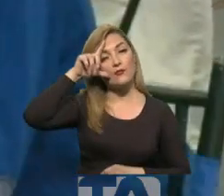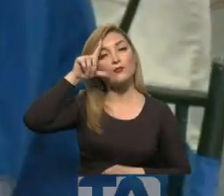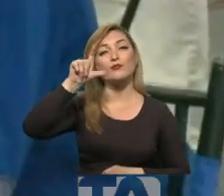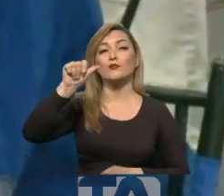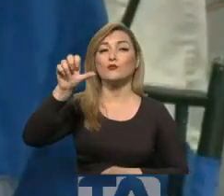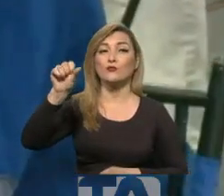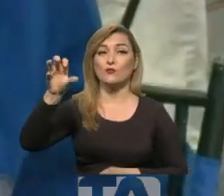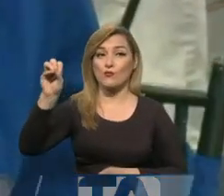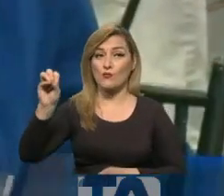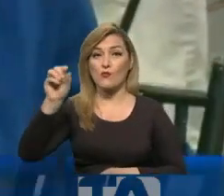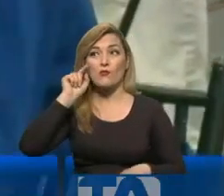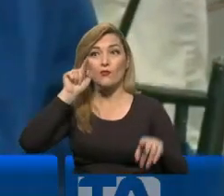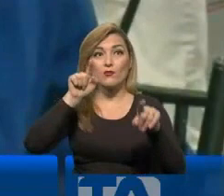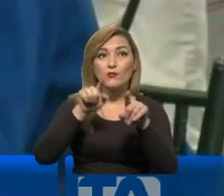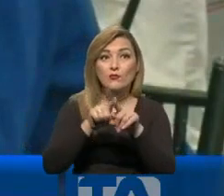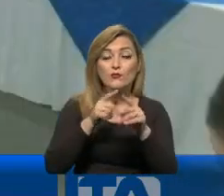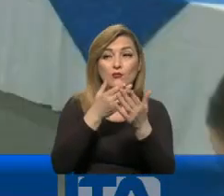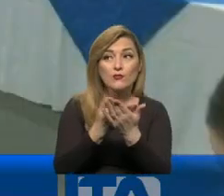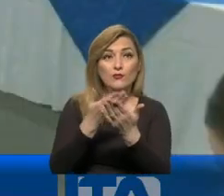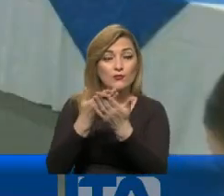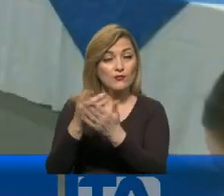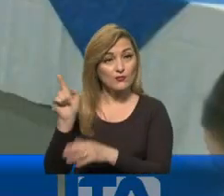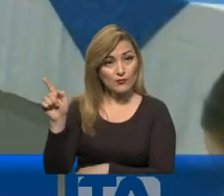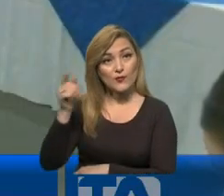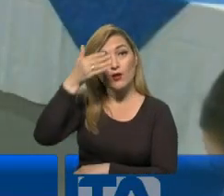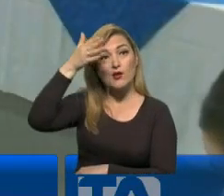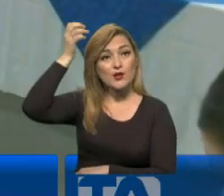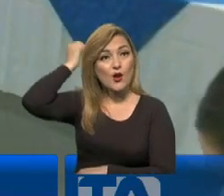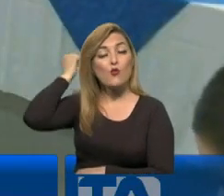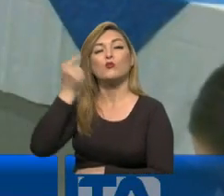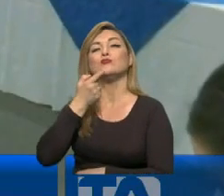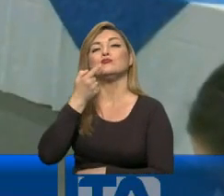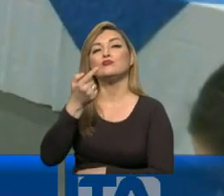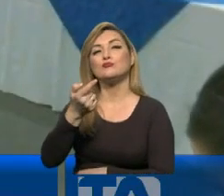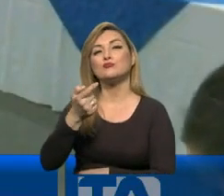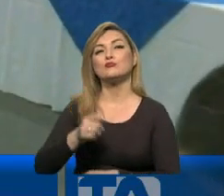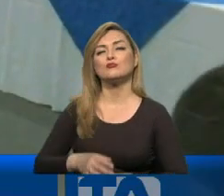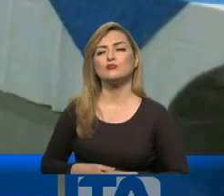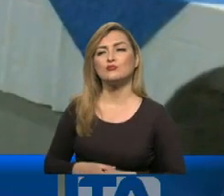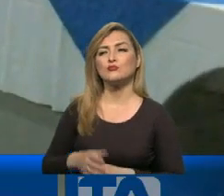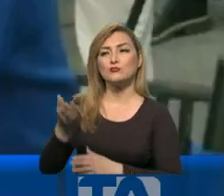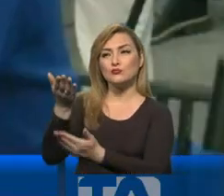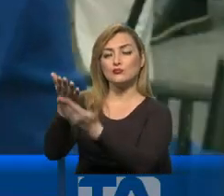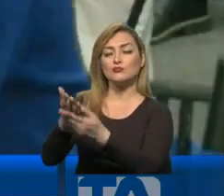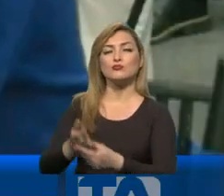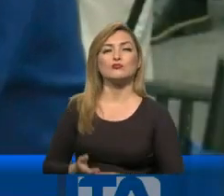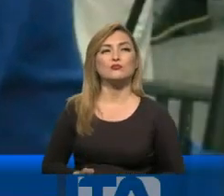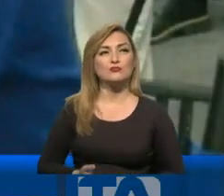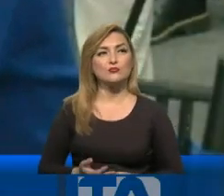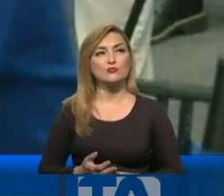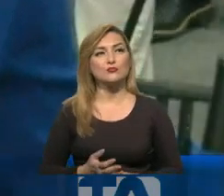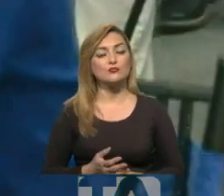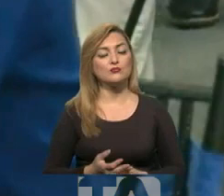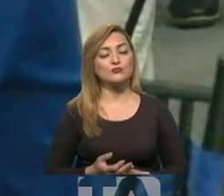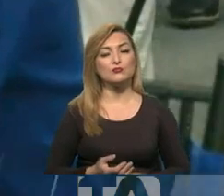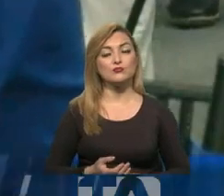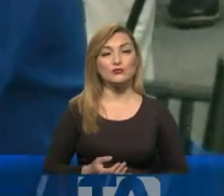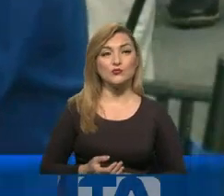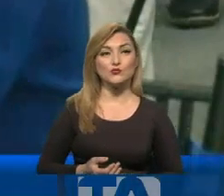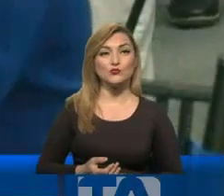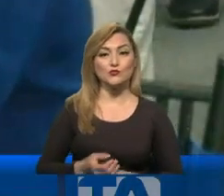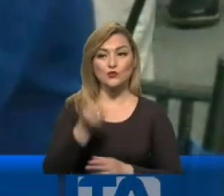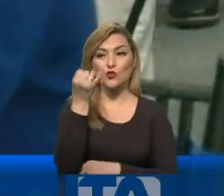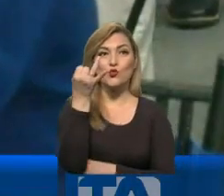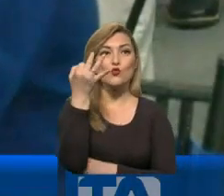quien para entonces había coincidido en la exposición de Yaco Pérez, intervino, y le hizo una propuesta. Reconté el 100%